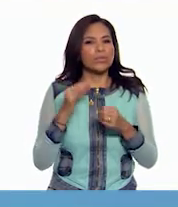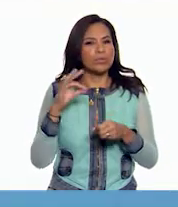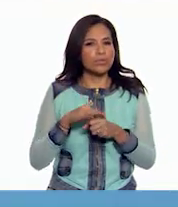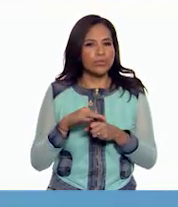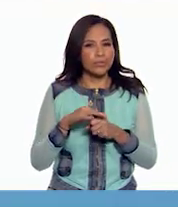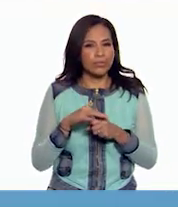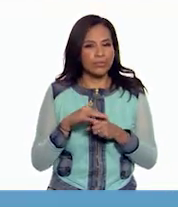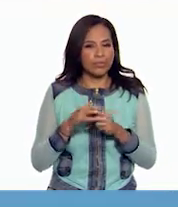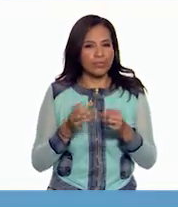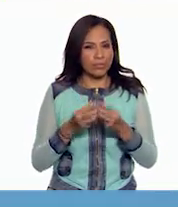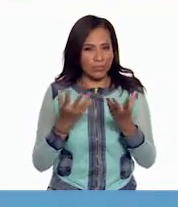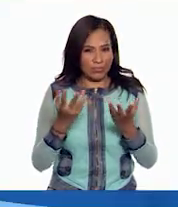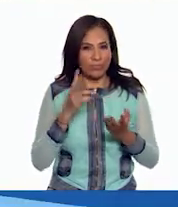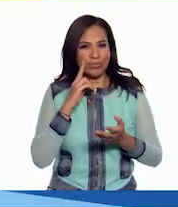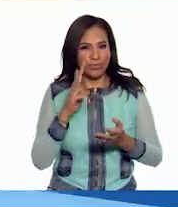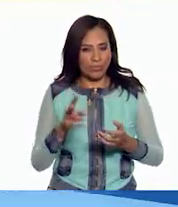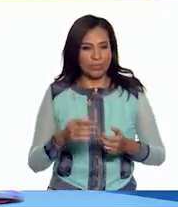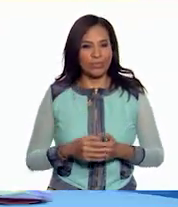¡Claro que sí!